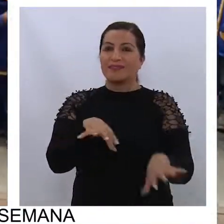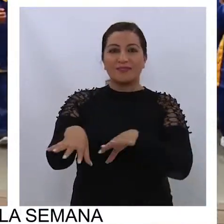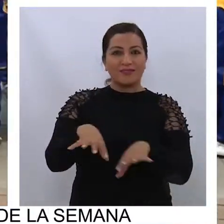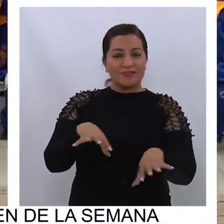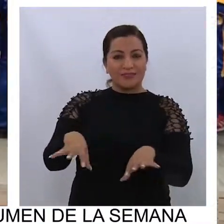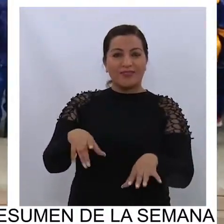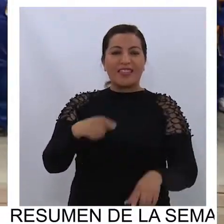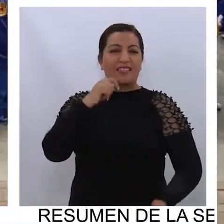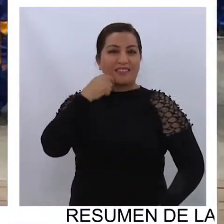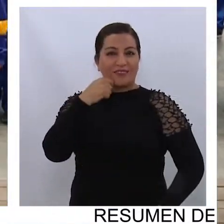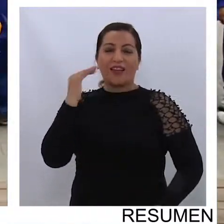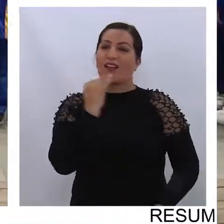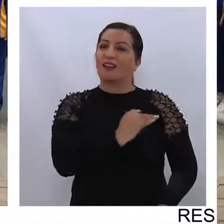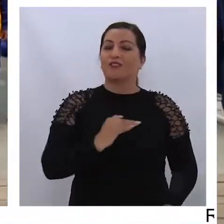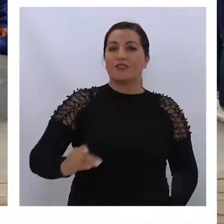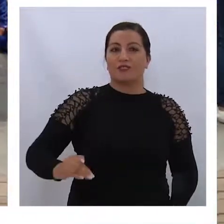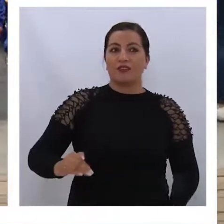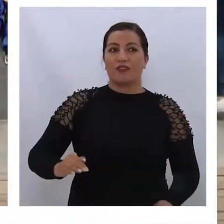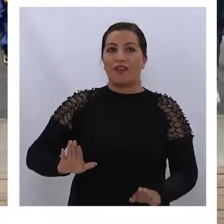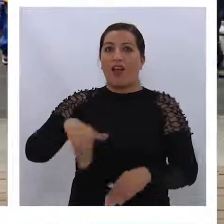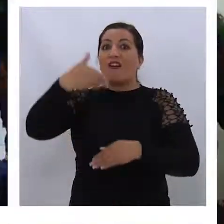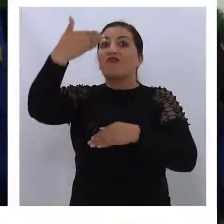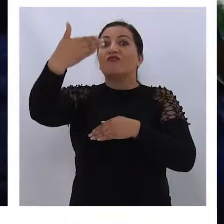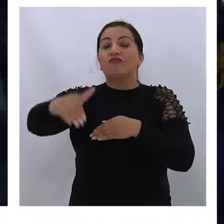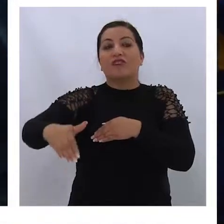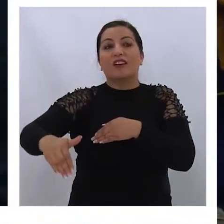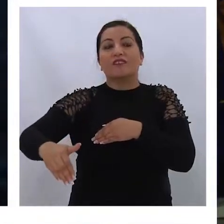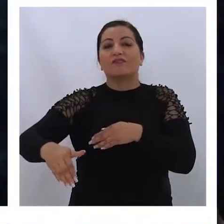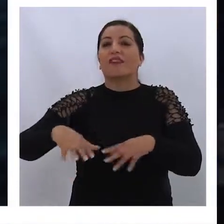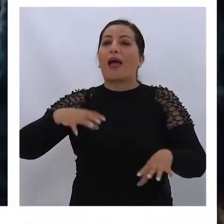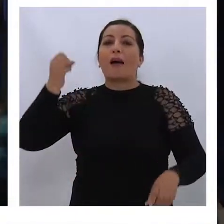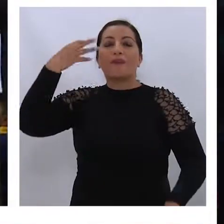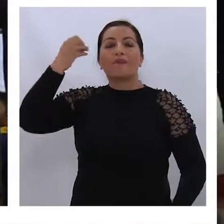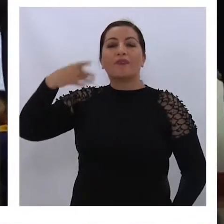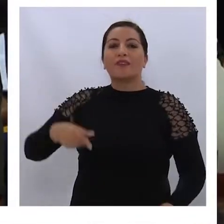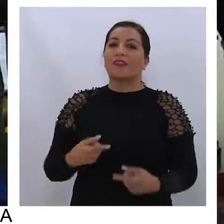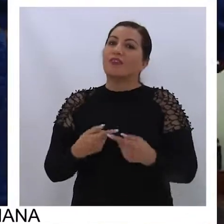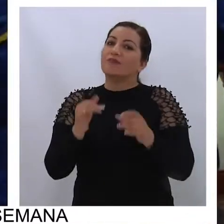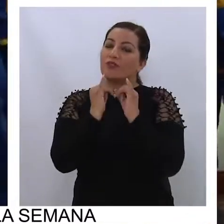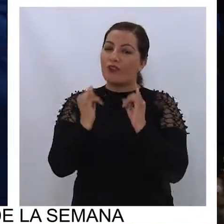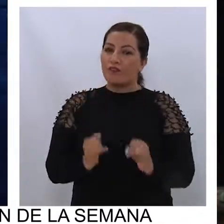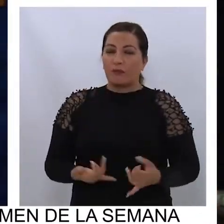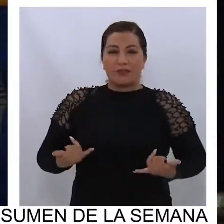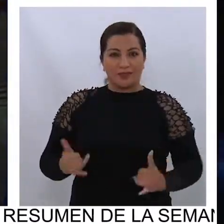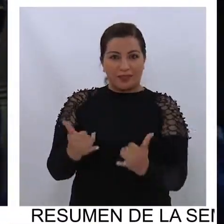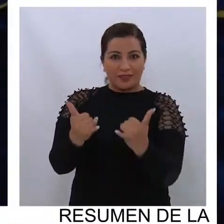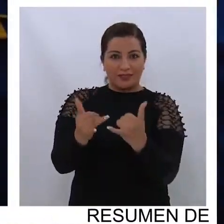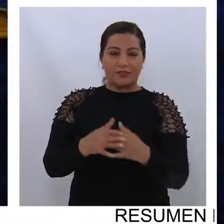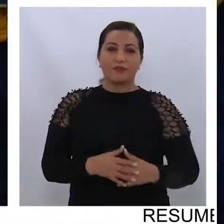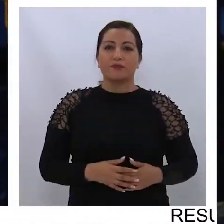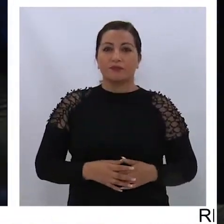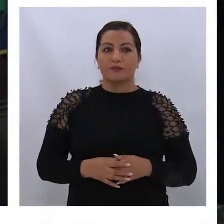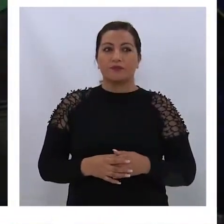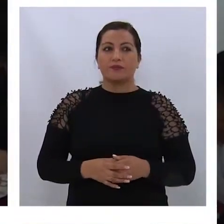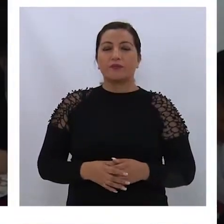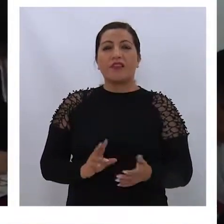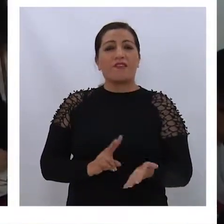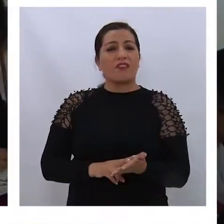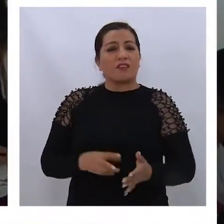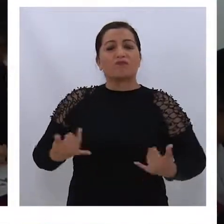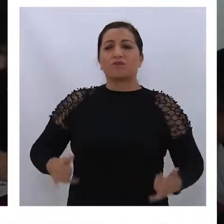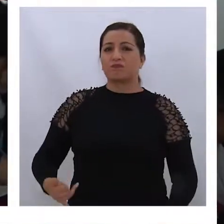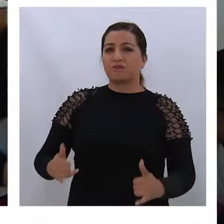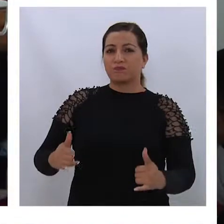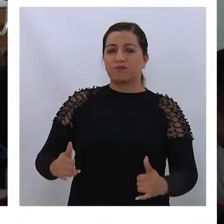esta actividad les significa a los niños salir de la rutina y aprender de una manera entretenida. La verdad es es bastante